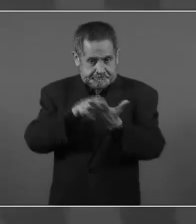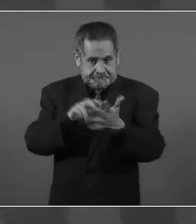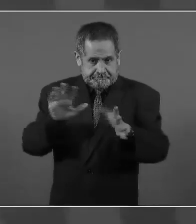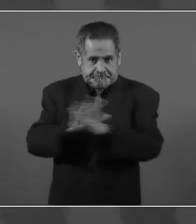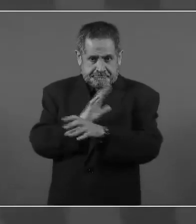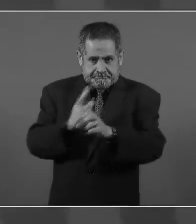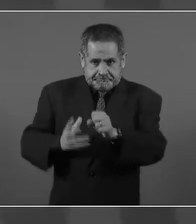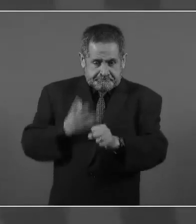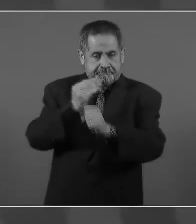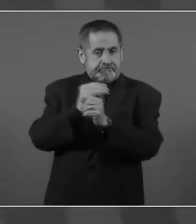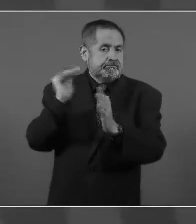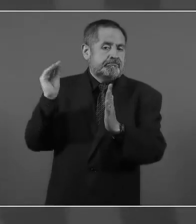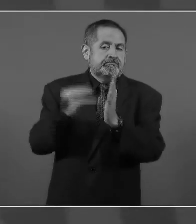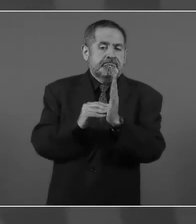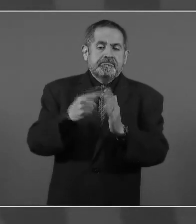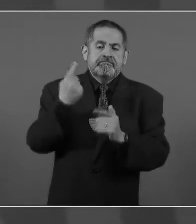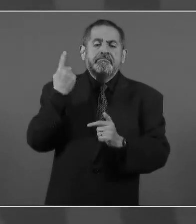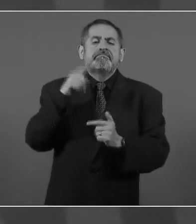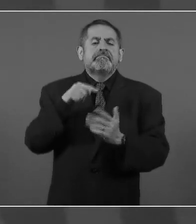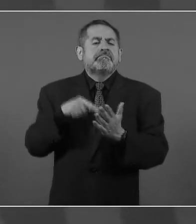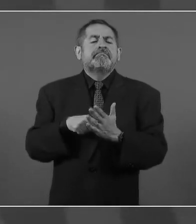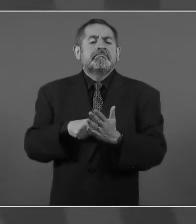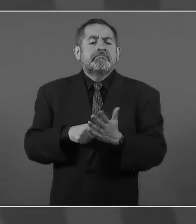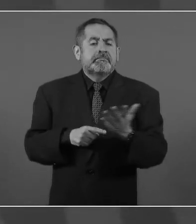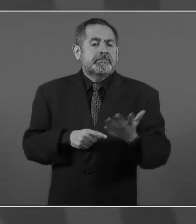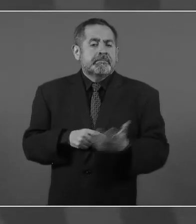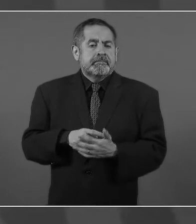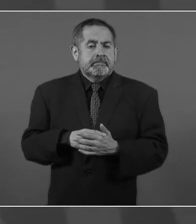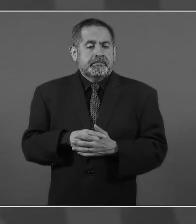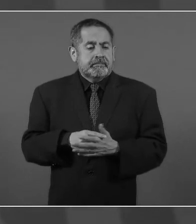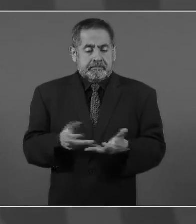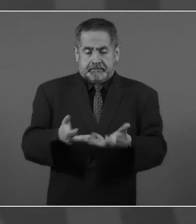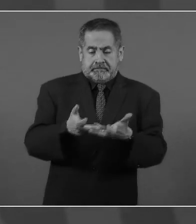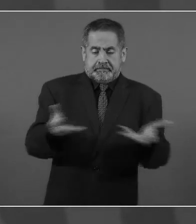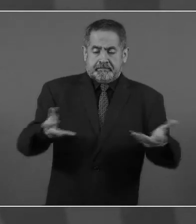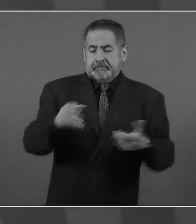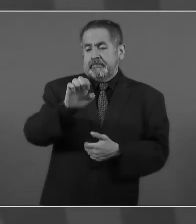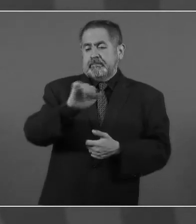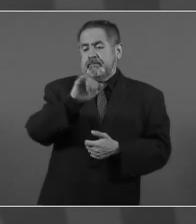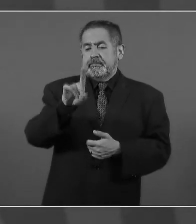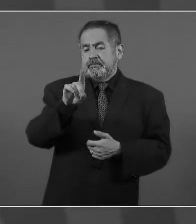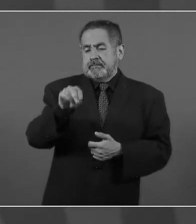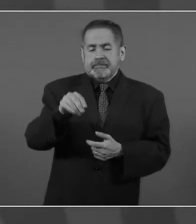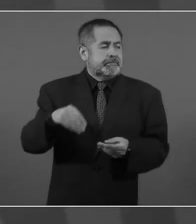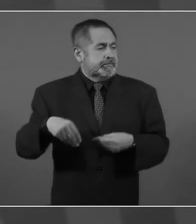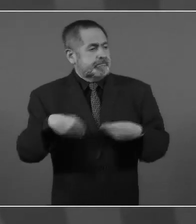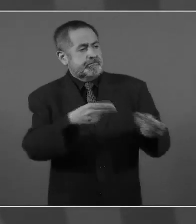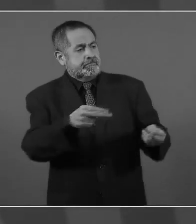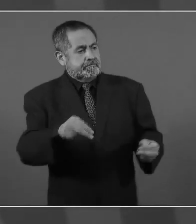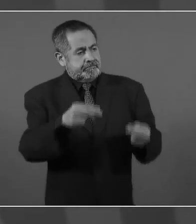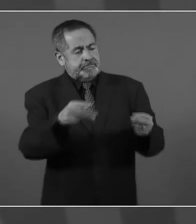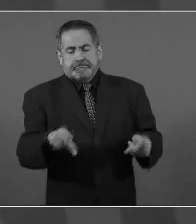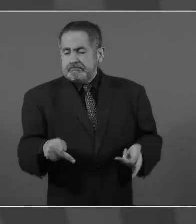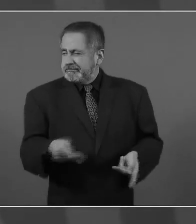poner las tierras ejidales al mercado.